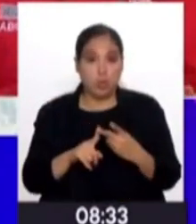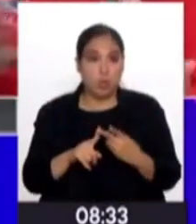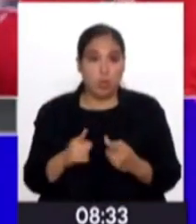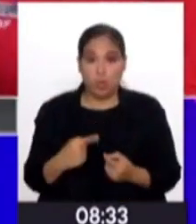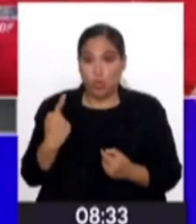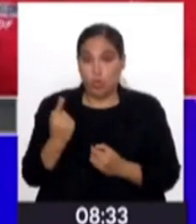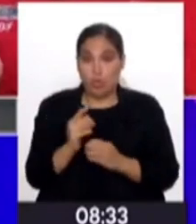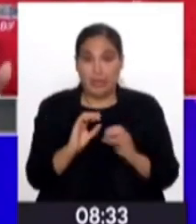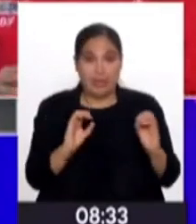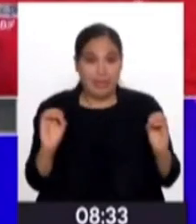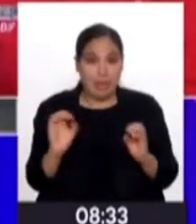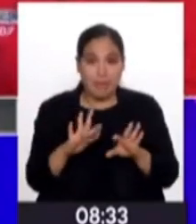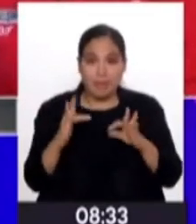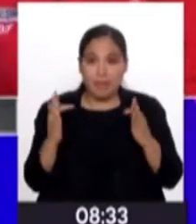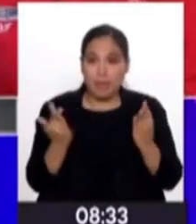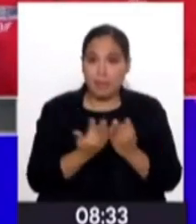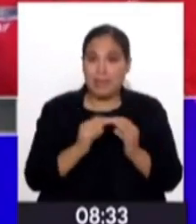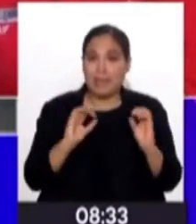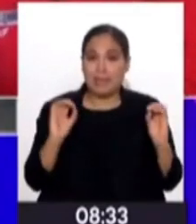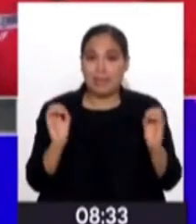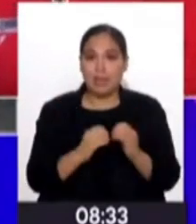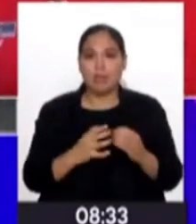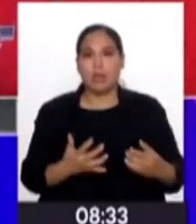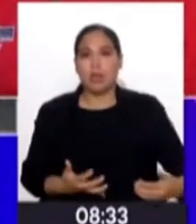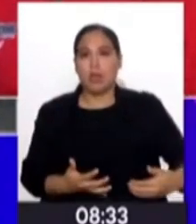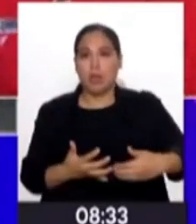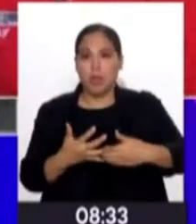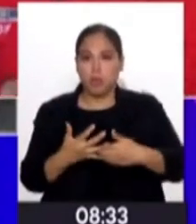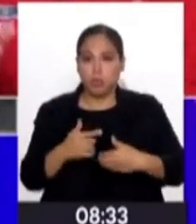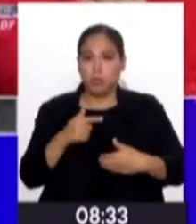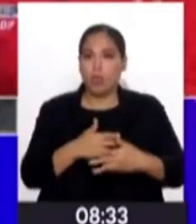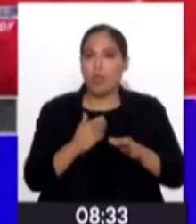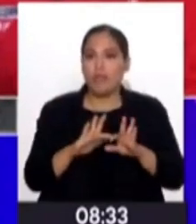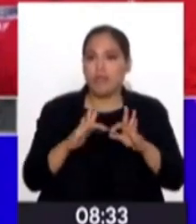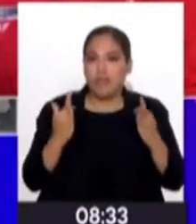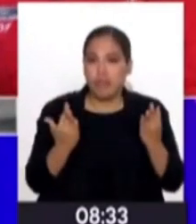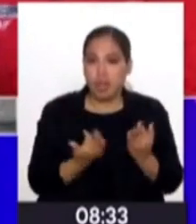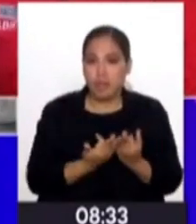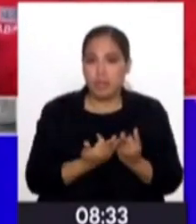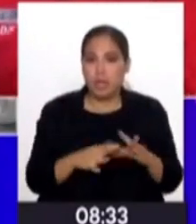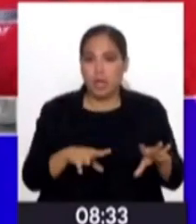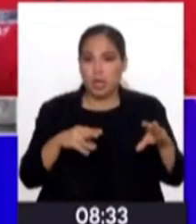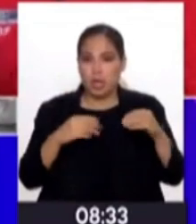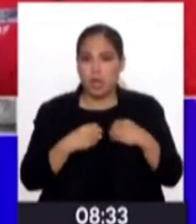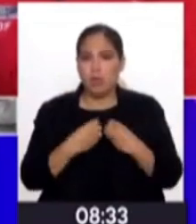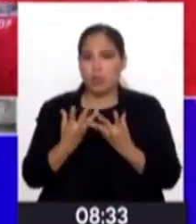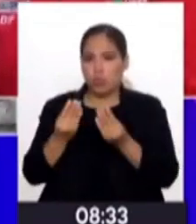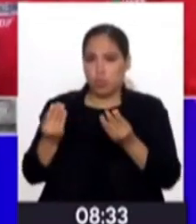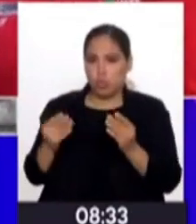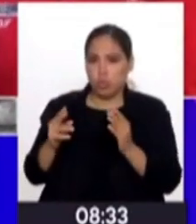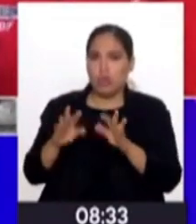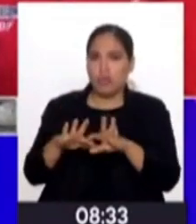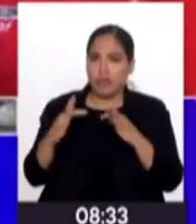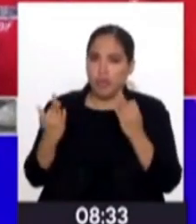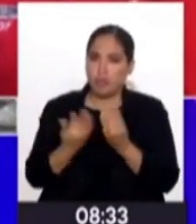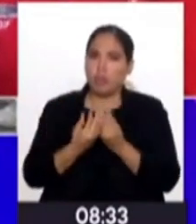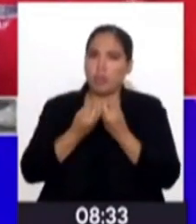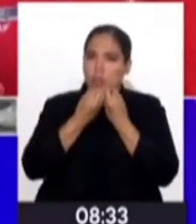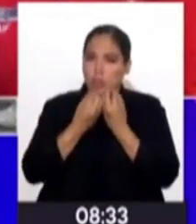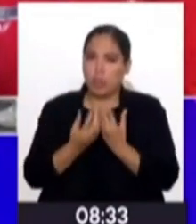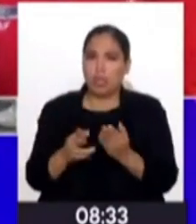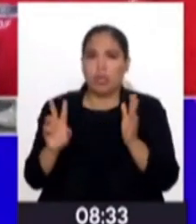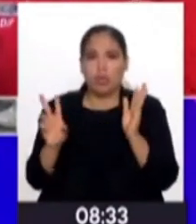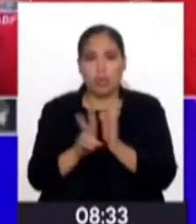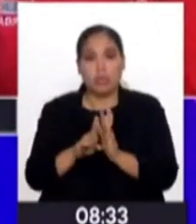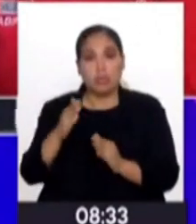encontramos a nadie de la familia, lo damos en acogimiento familiar. Hay muchas familias de buena voluntad, con mucha sensibilidad,